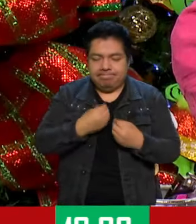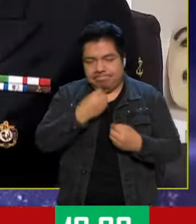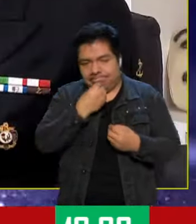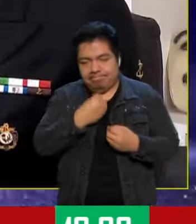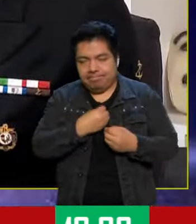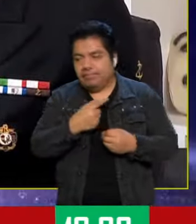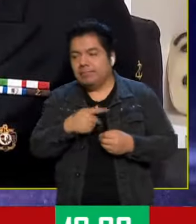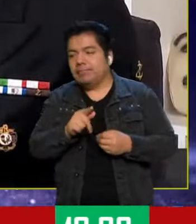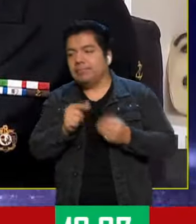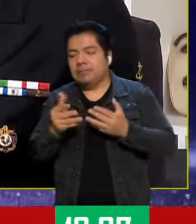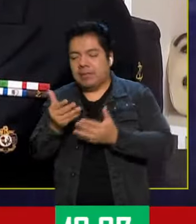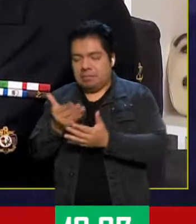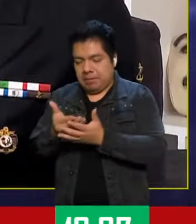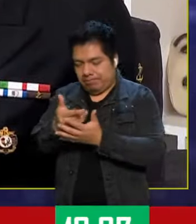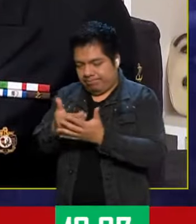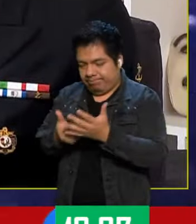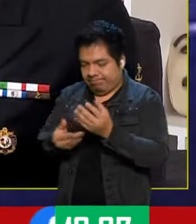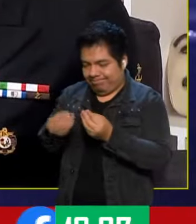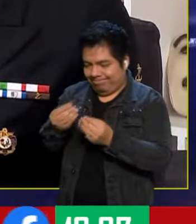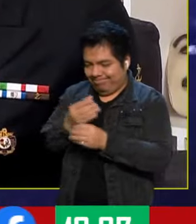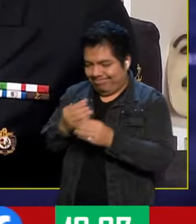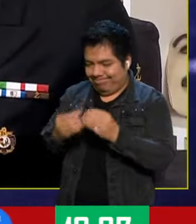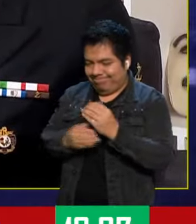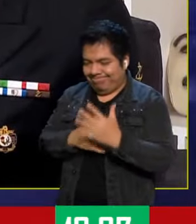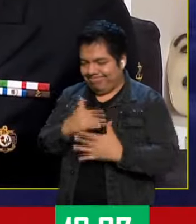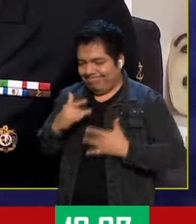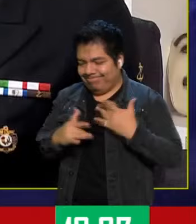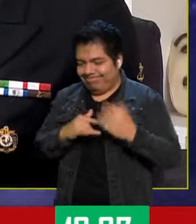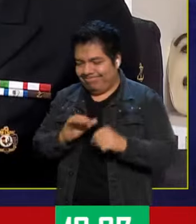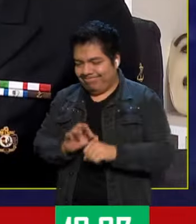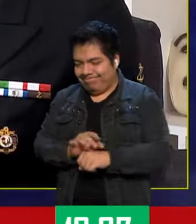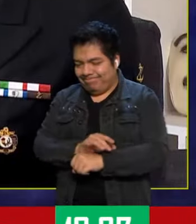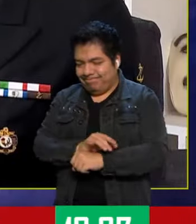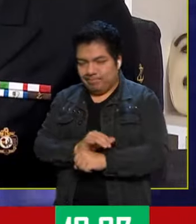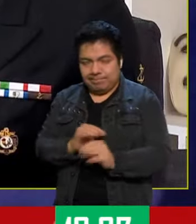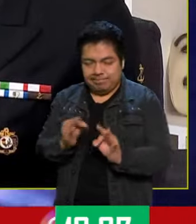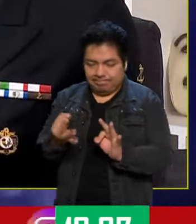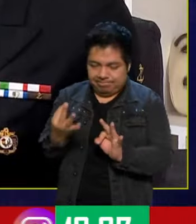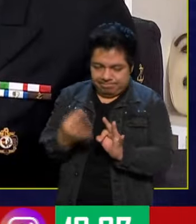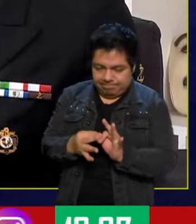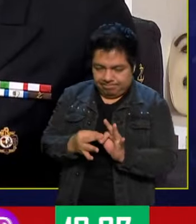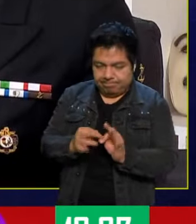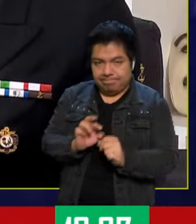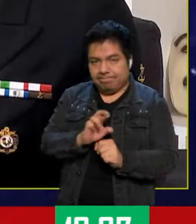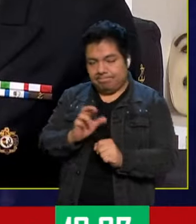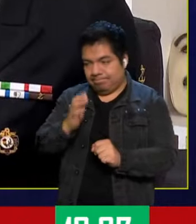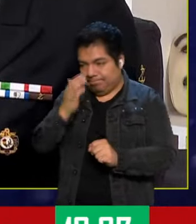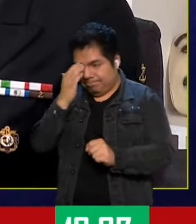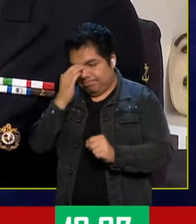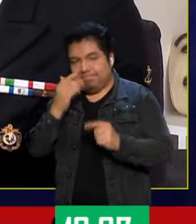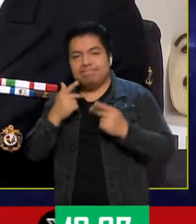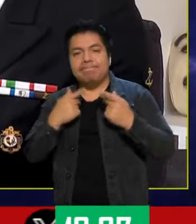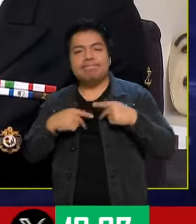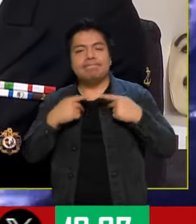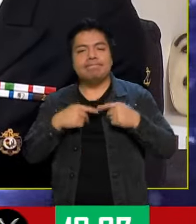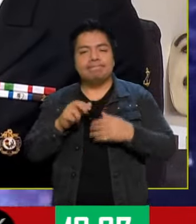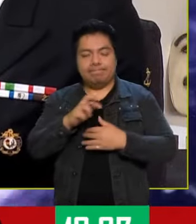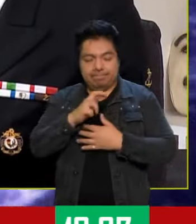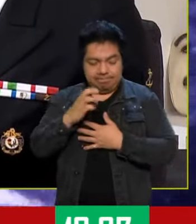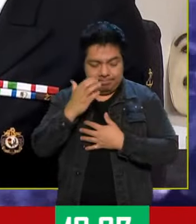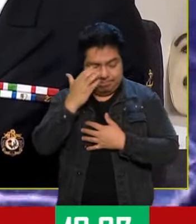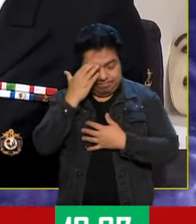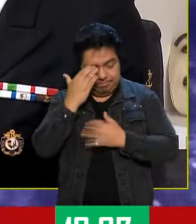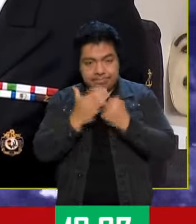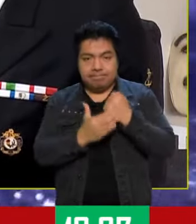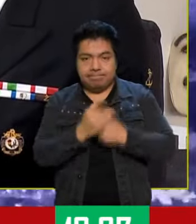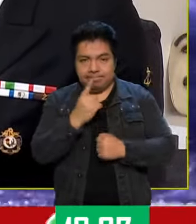más las recompensas que obtenemos y la satisfacción de nuestro deber completo. Y el reconocimiento de la gente, ¿no? El reconocimiento de la gente. Sí, porque la Marina